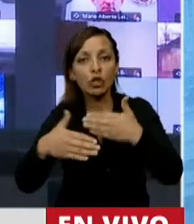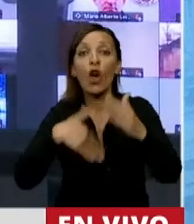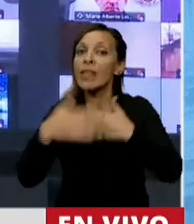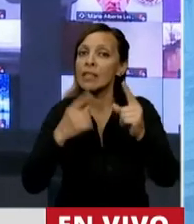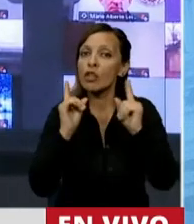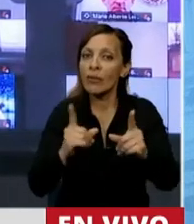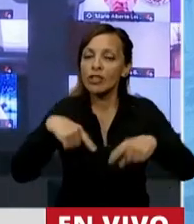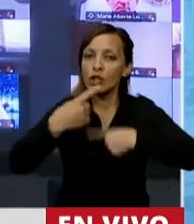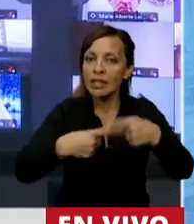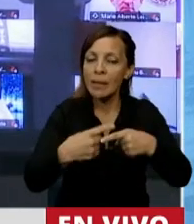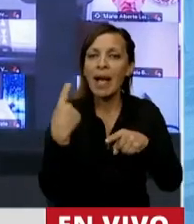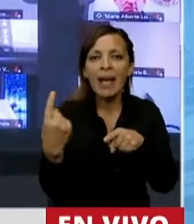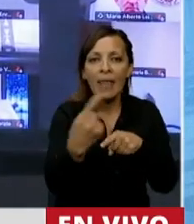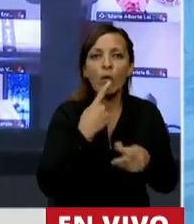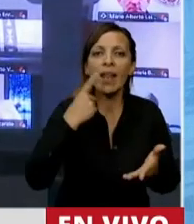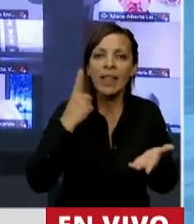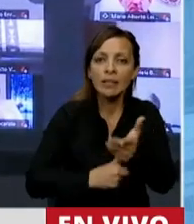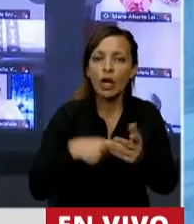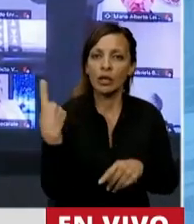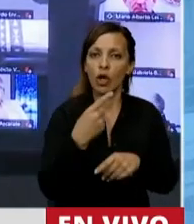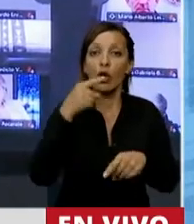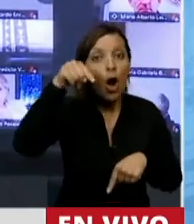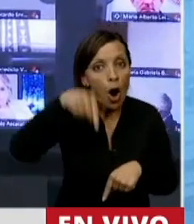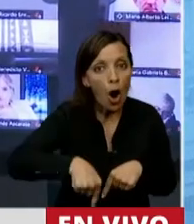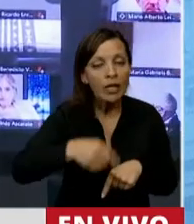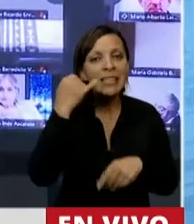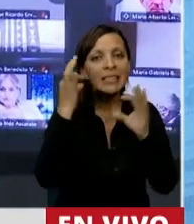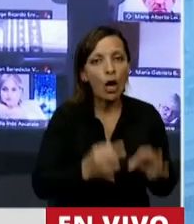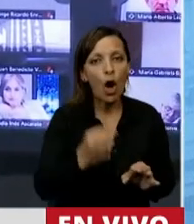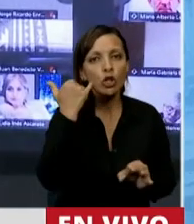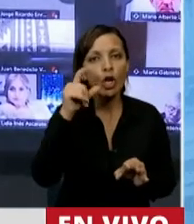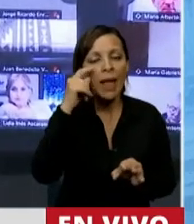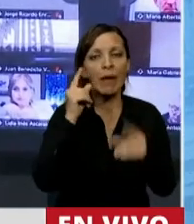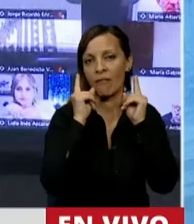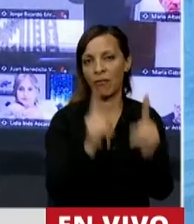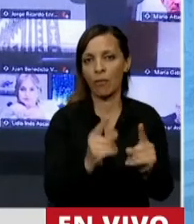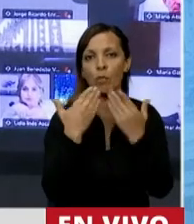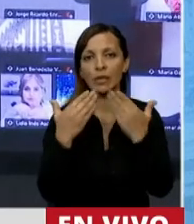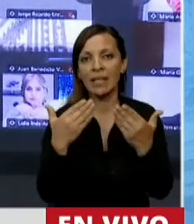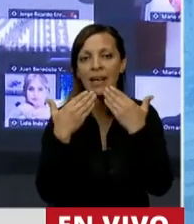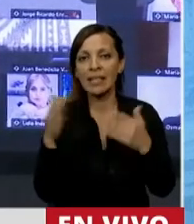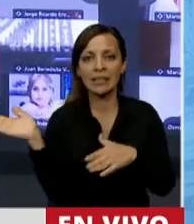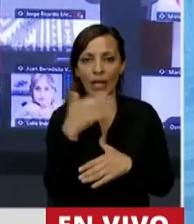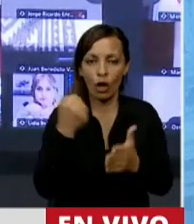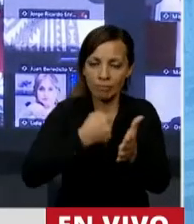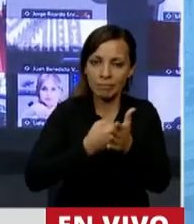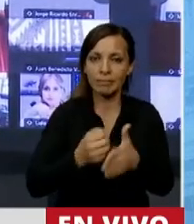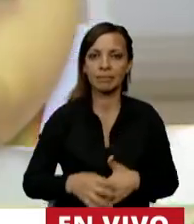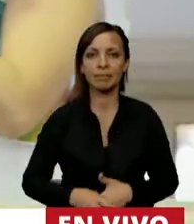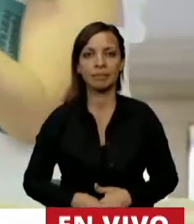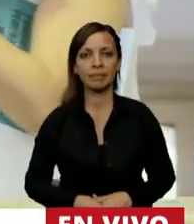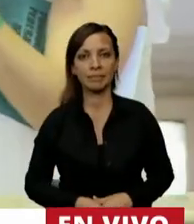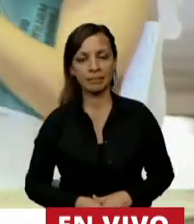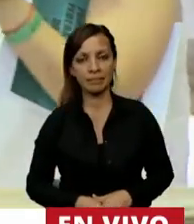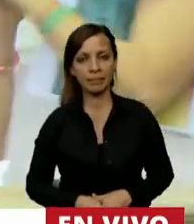sostenible en cada una de las decisiones que tomamos. Así que hoy llegó Yolanda y llegó para quedarse. Muchas gracias, gracias a todos los que la militaron. Gracias, diputada.